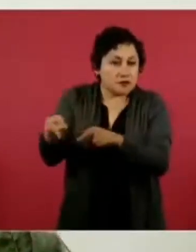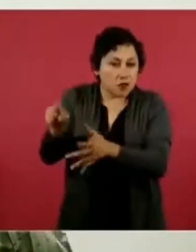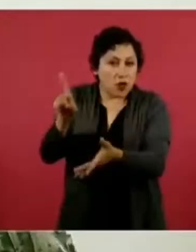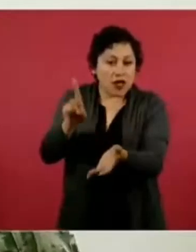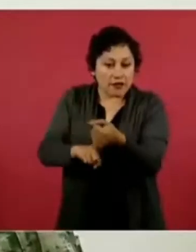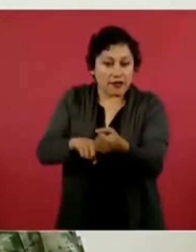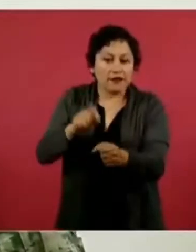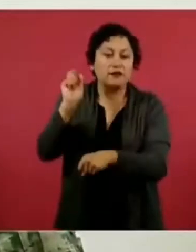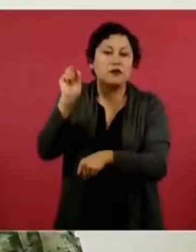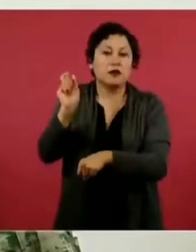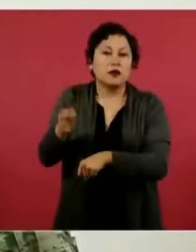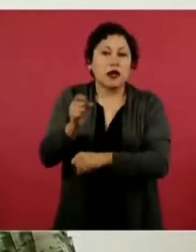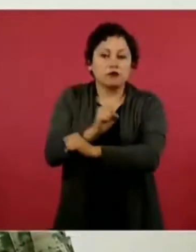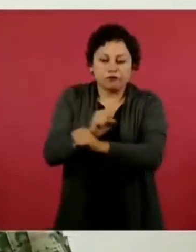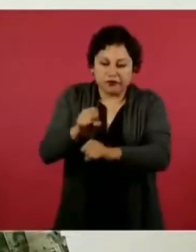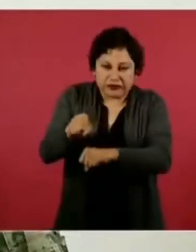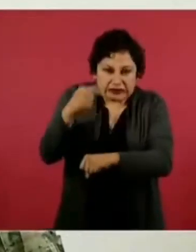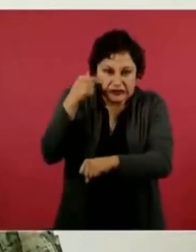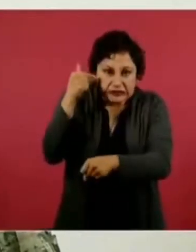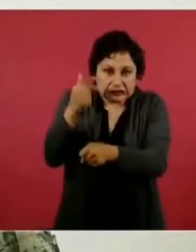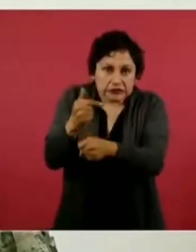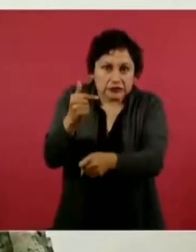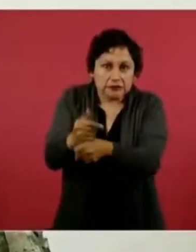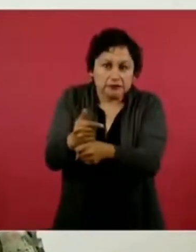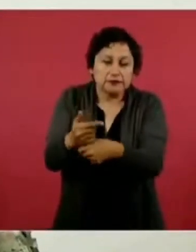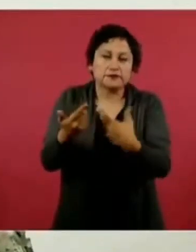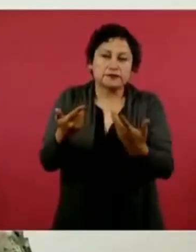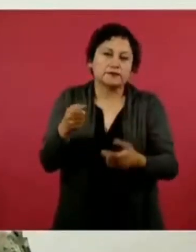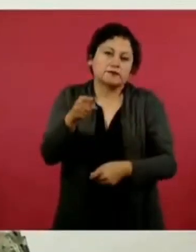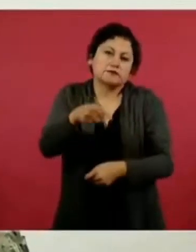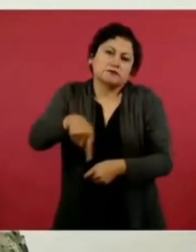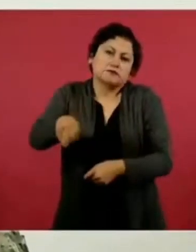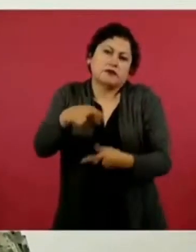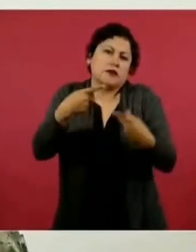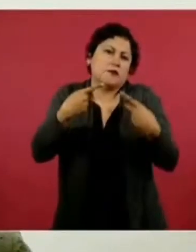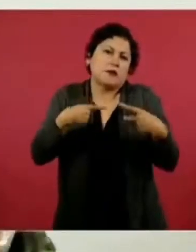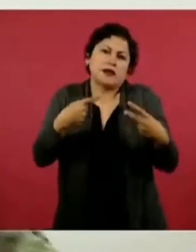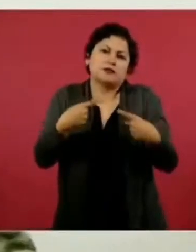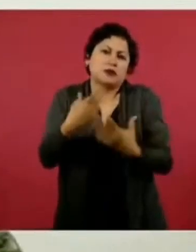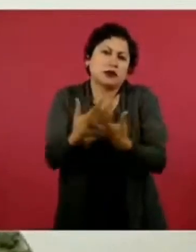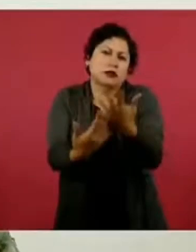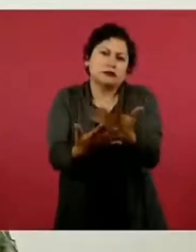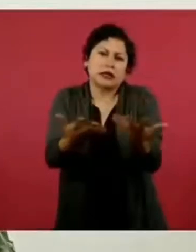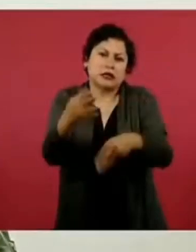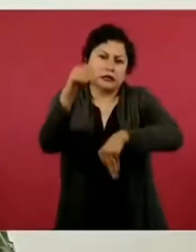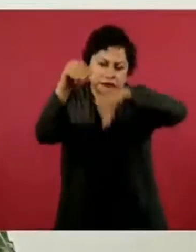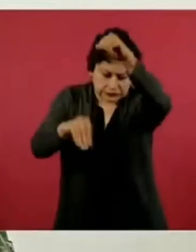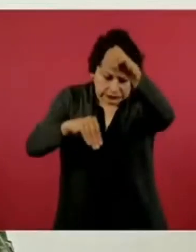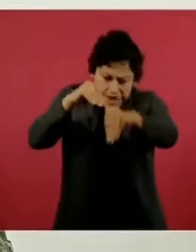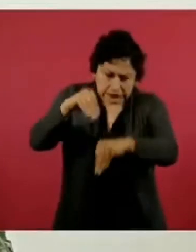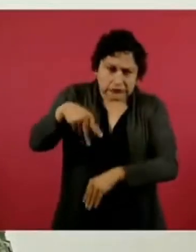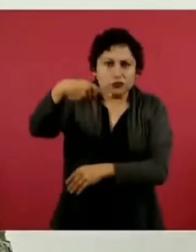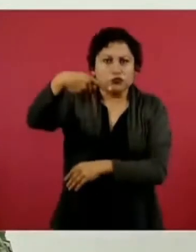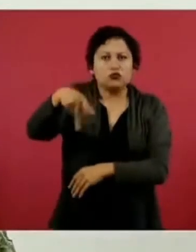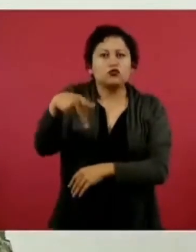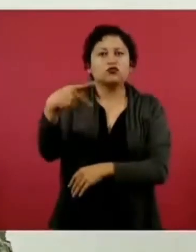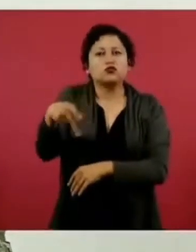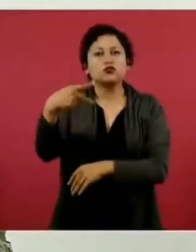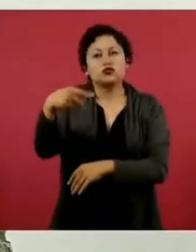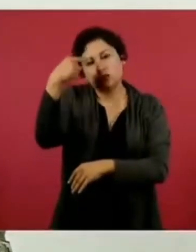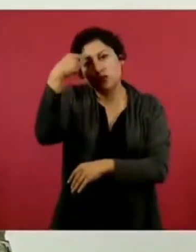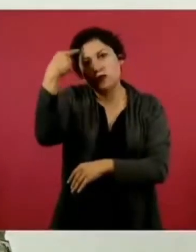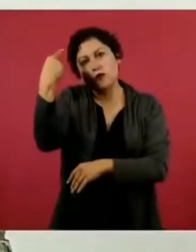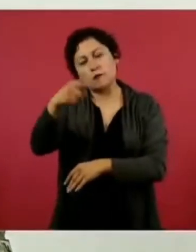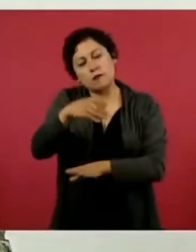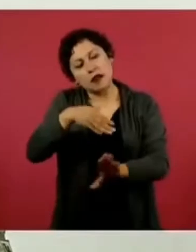procedimientos que usan, herramientas que usan para atacarse